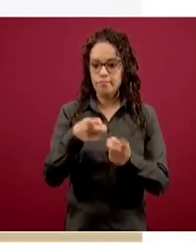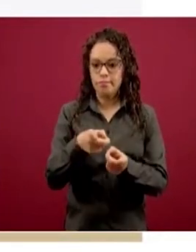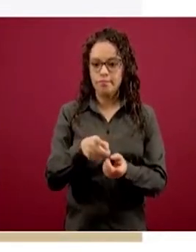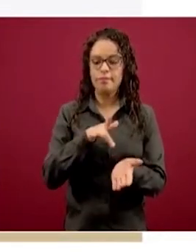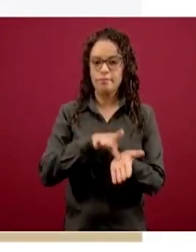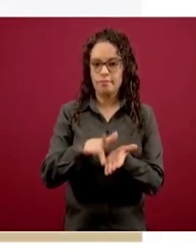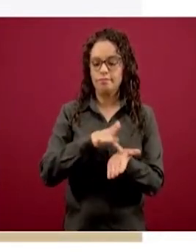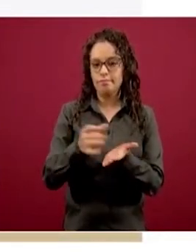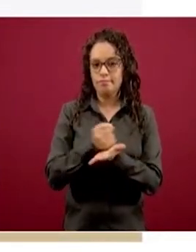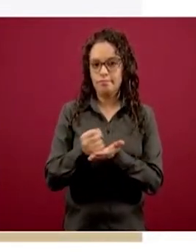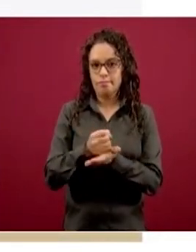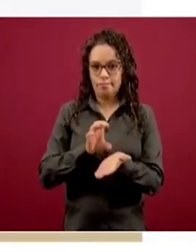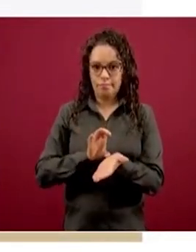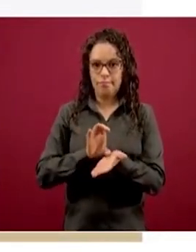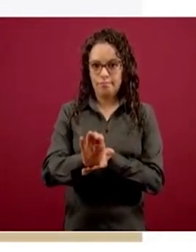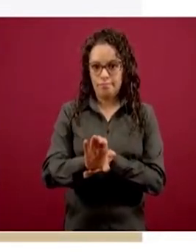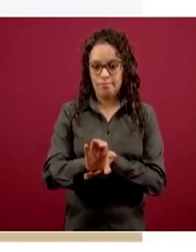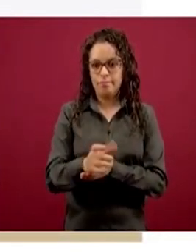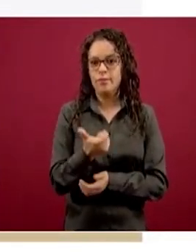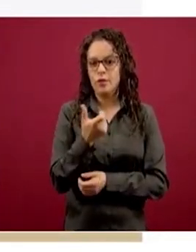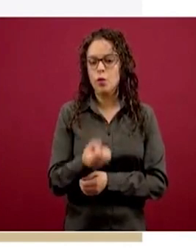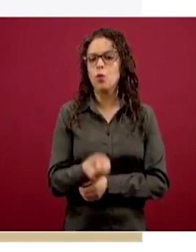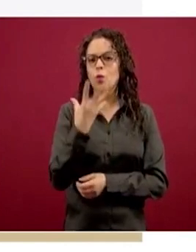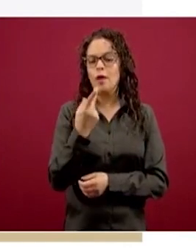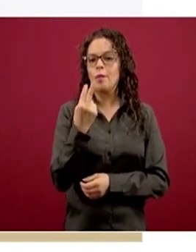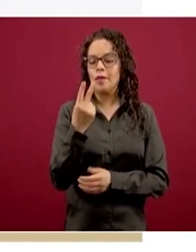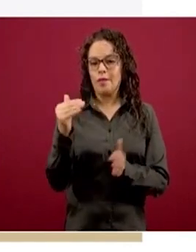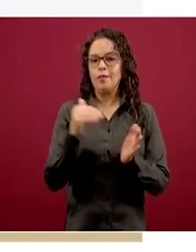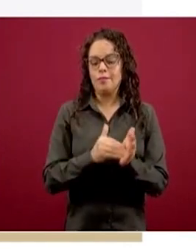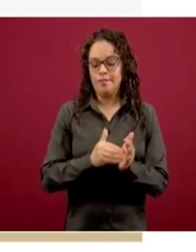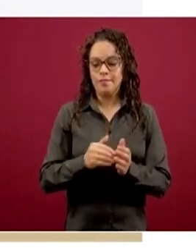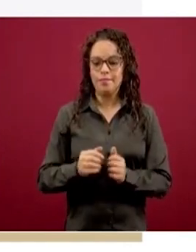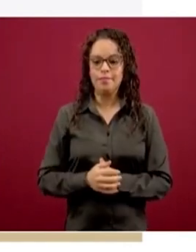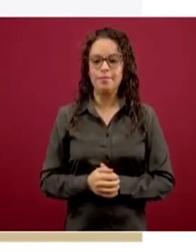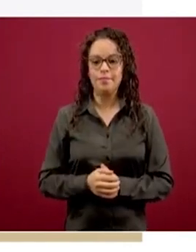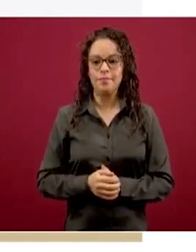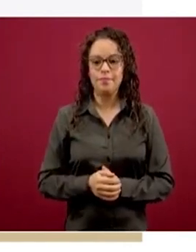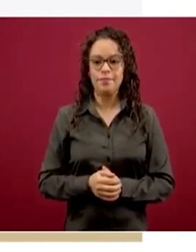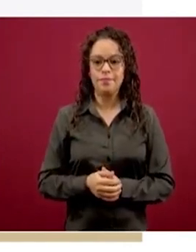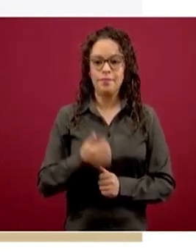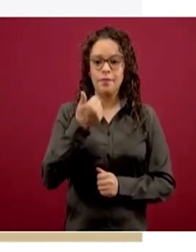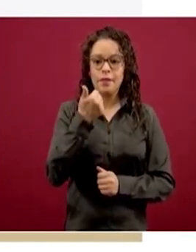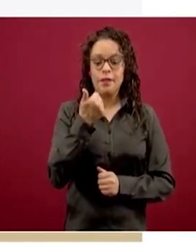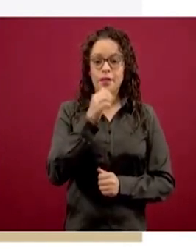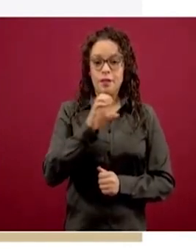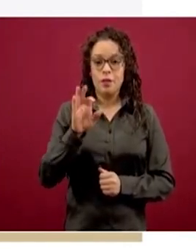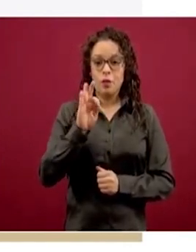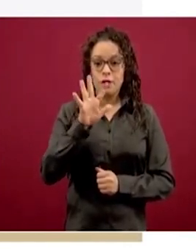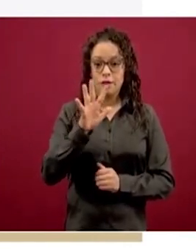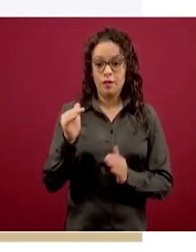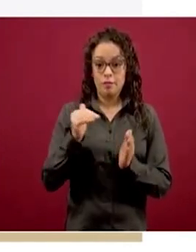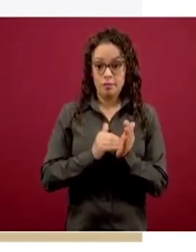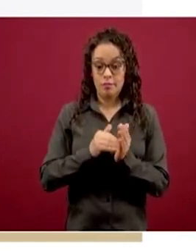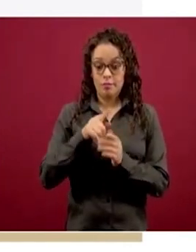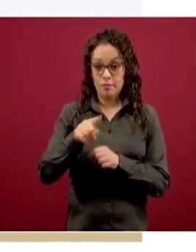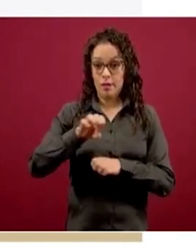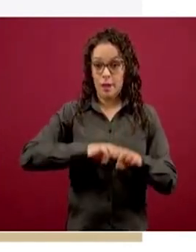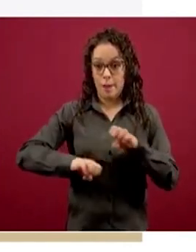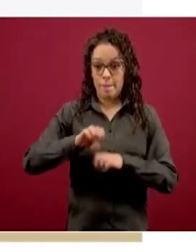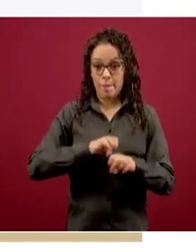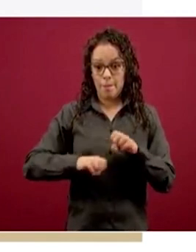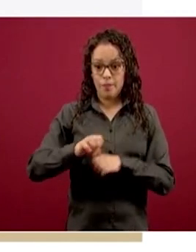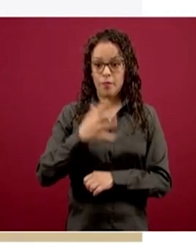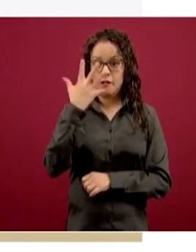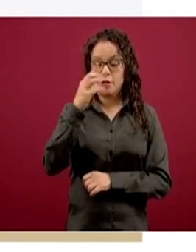de este crédito de 25 mil pesos, estos 645 mil son empleadores de 5.5